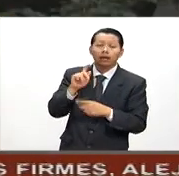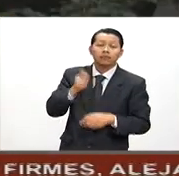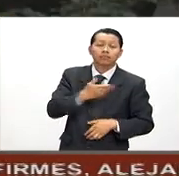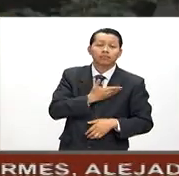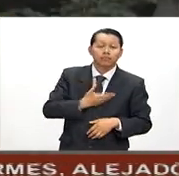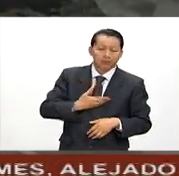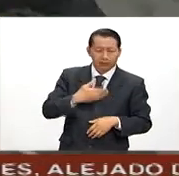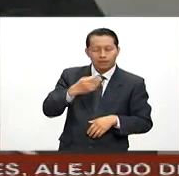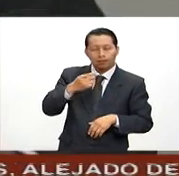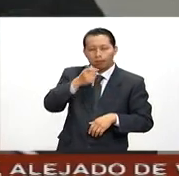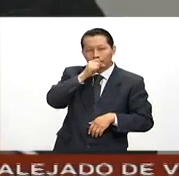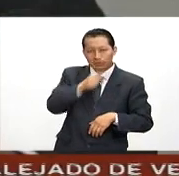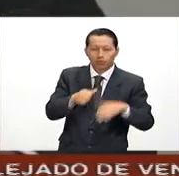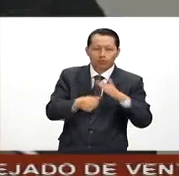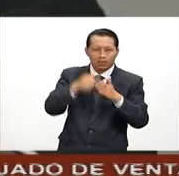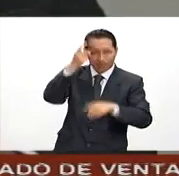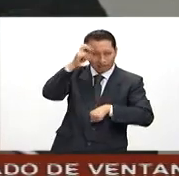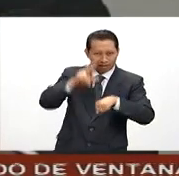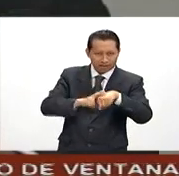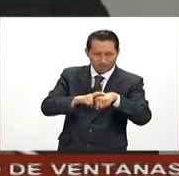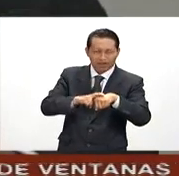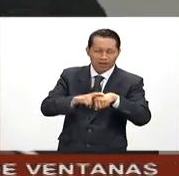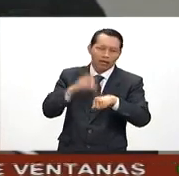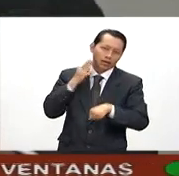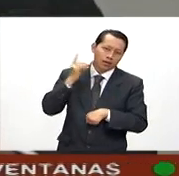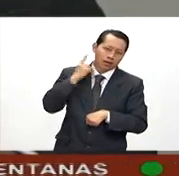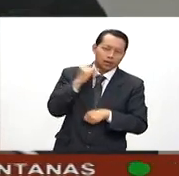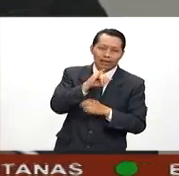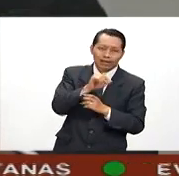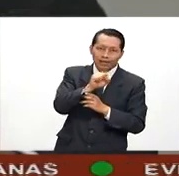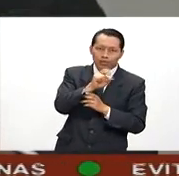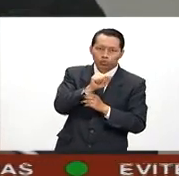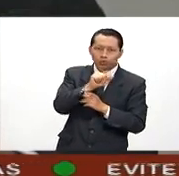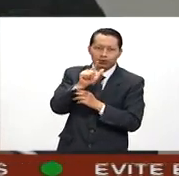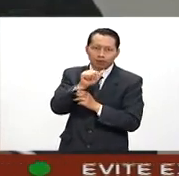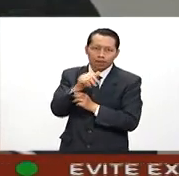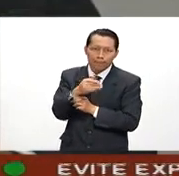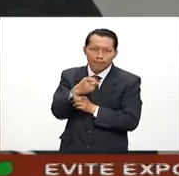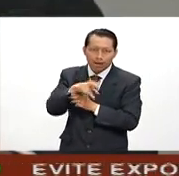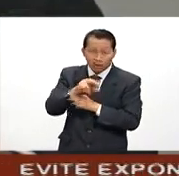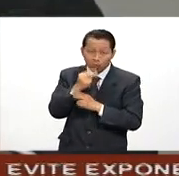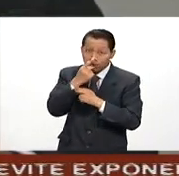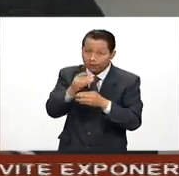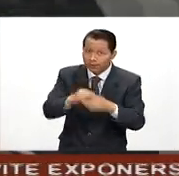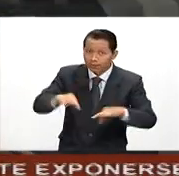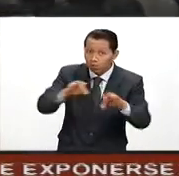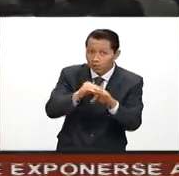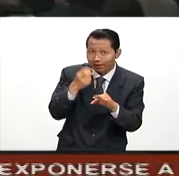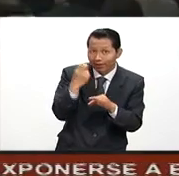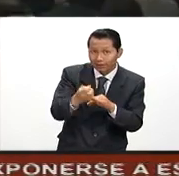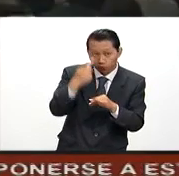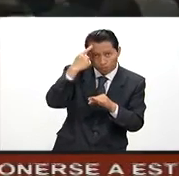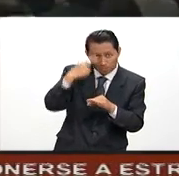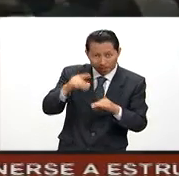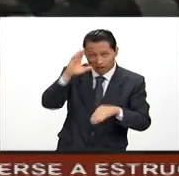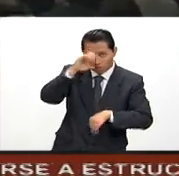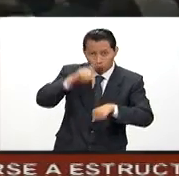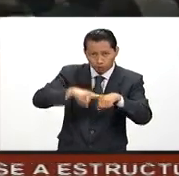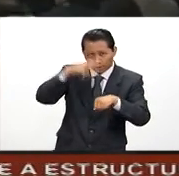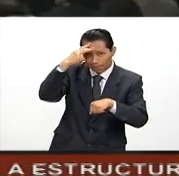directiva de la Cámara de Diputados, Jesús Zambrano, recalcó la importancia de este encuentro para fomentar la cultura democrática en nuestras